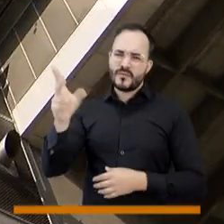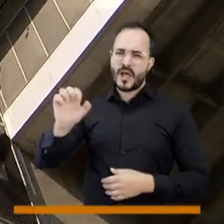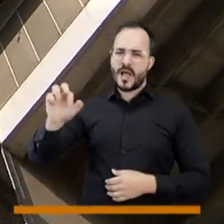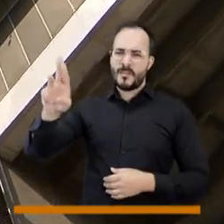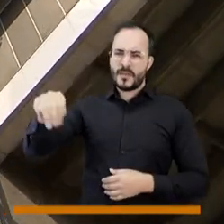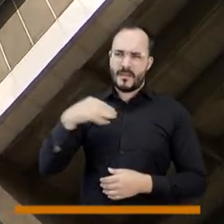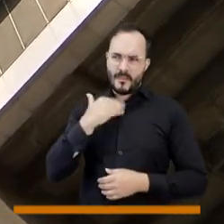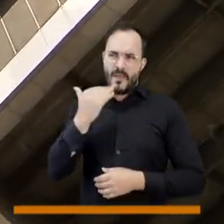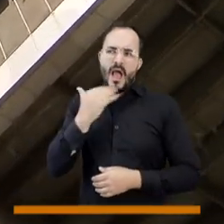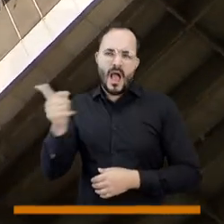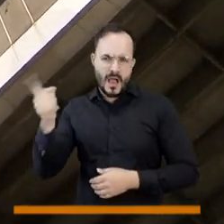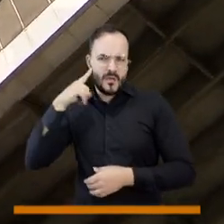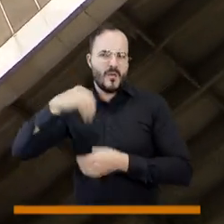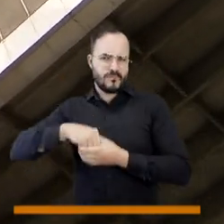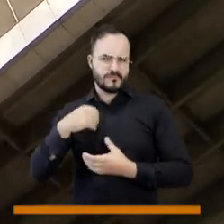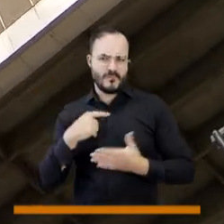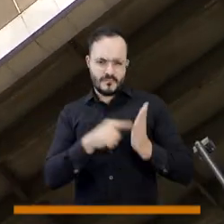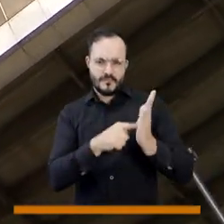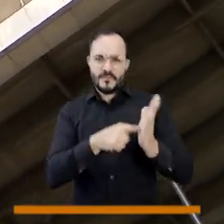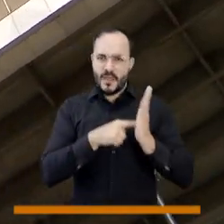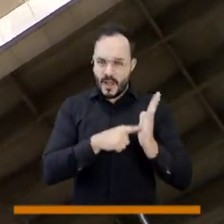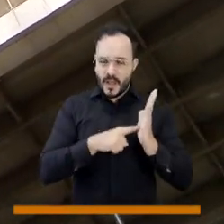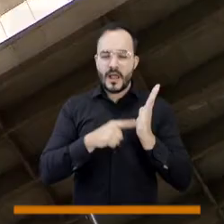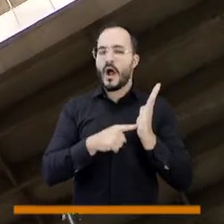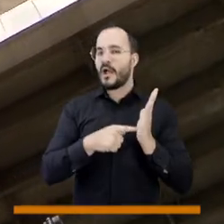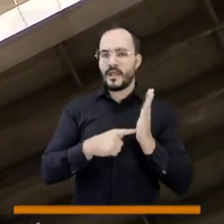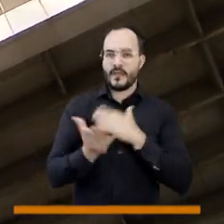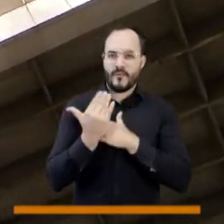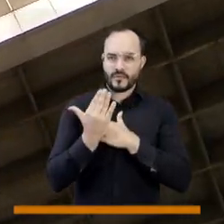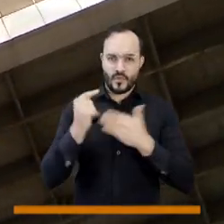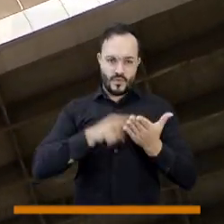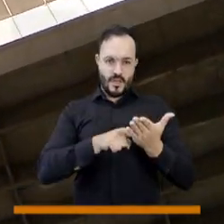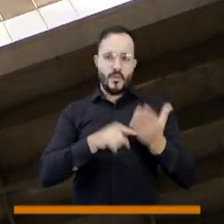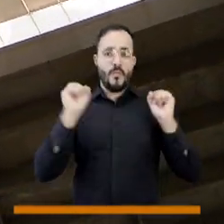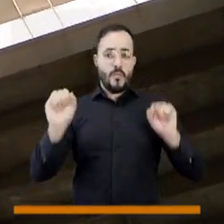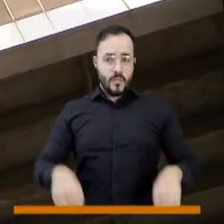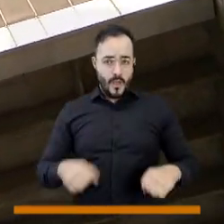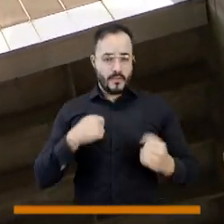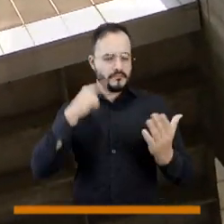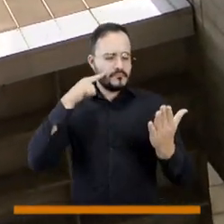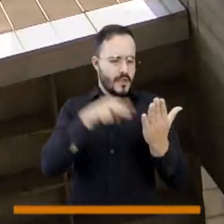EPM lo está haciendo, digamos, de alguna forma distratada con la factura somos, uno puede